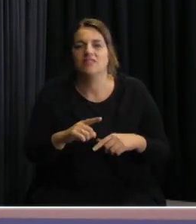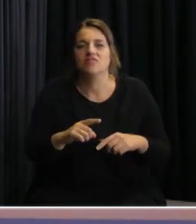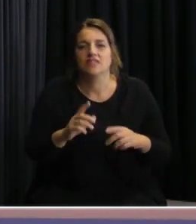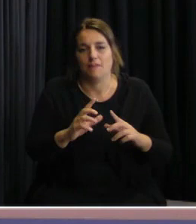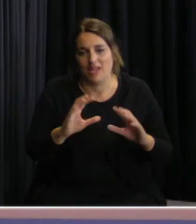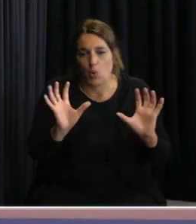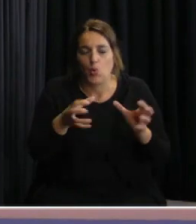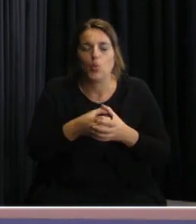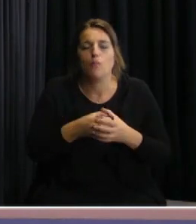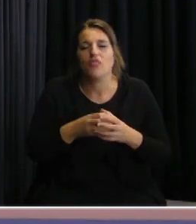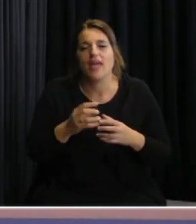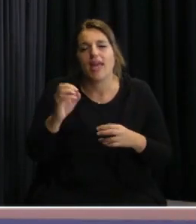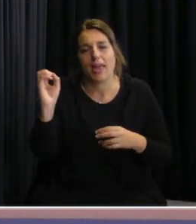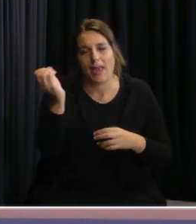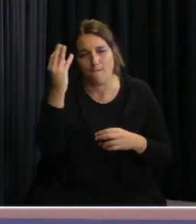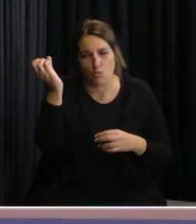Emergencias Médicas Móviles.